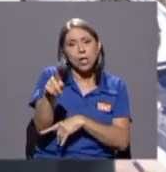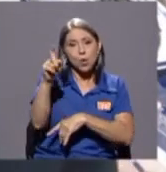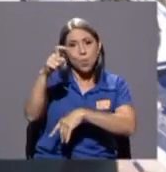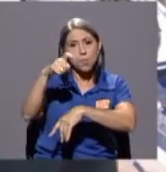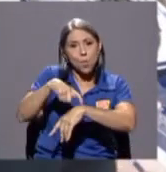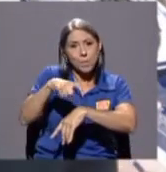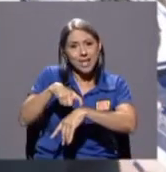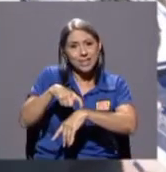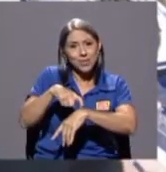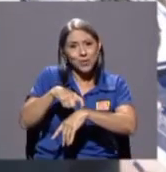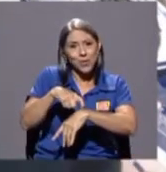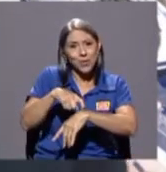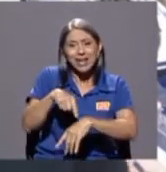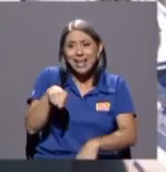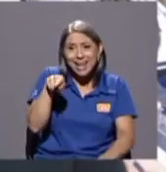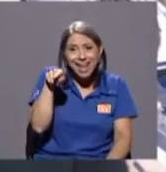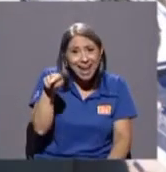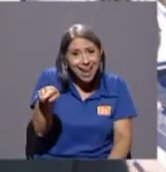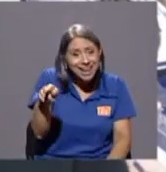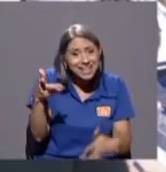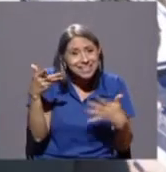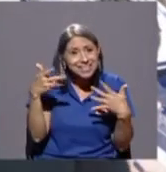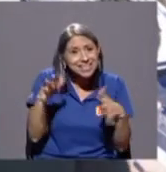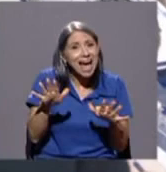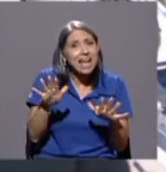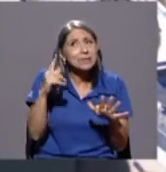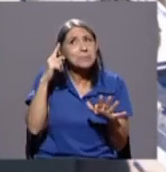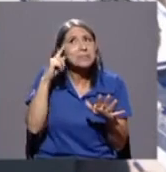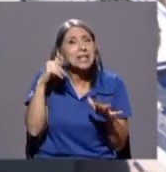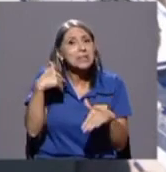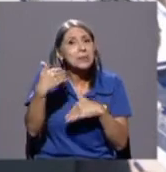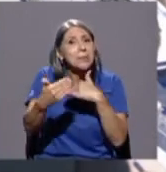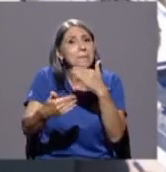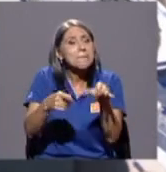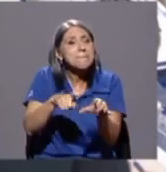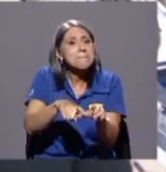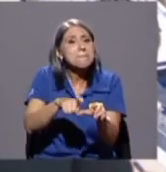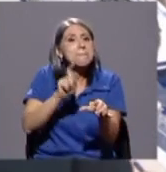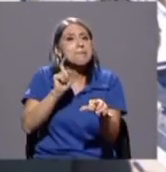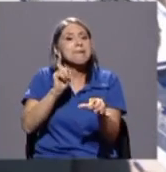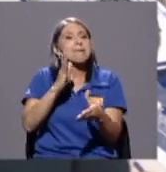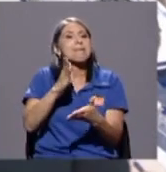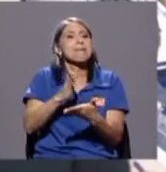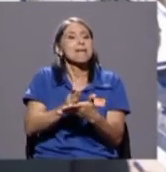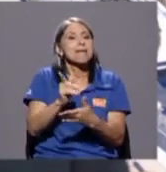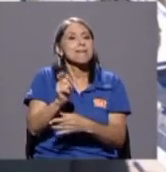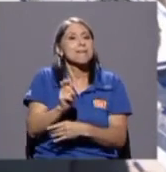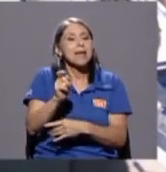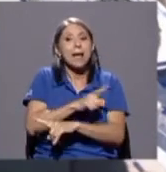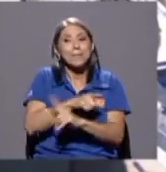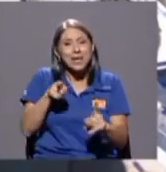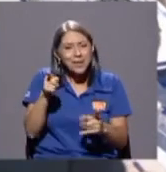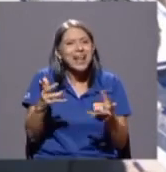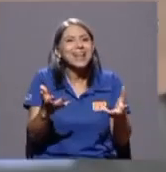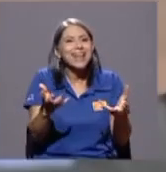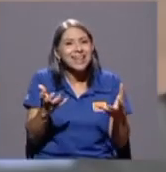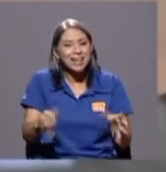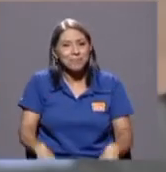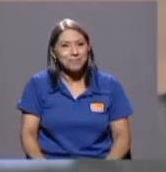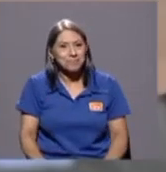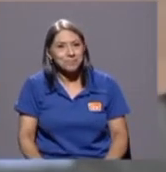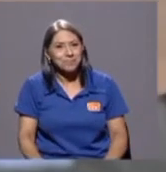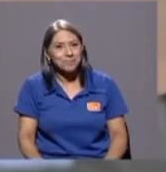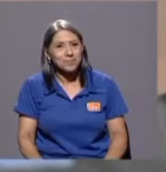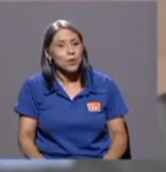él como lo dijo Alberto estaba ya dando el paso para retirarse de Incae pero él quería definitivamente dejar ¿Cómo hubiera